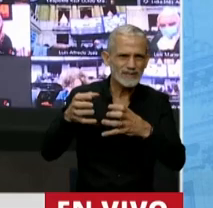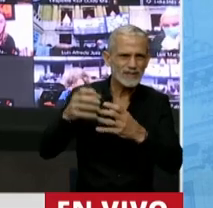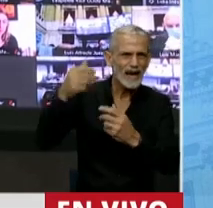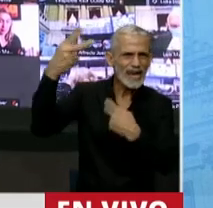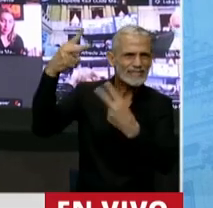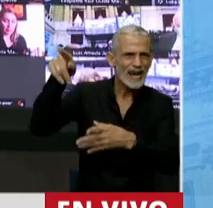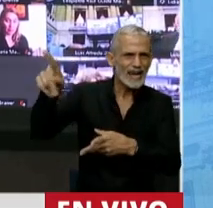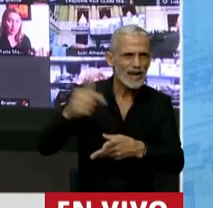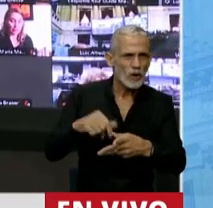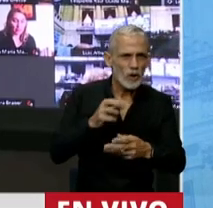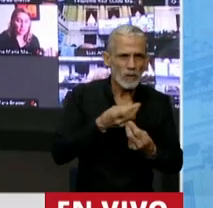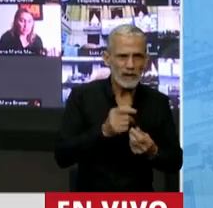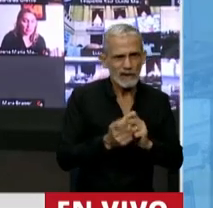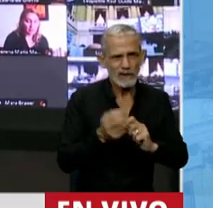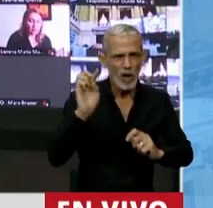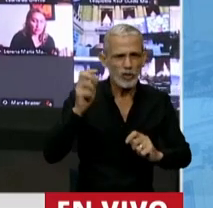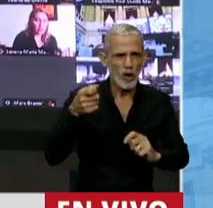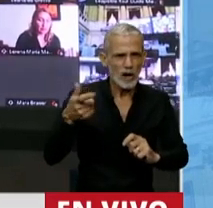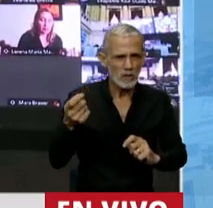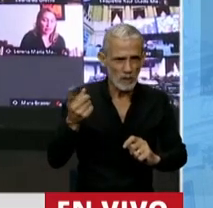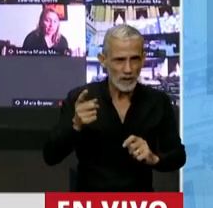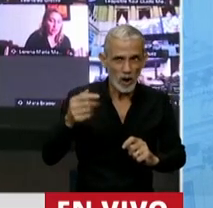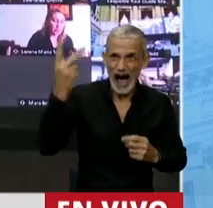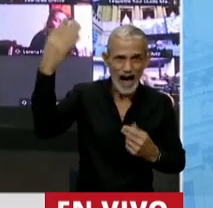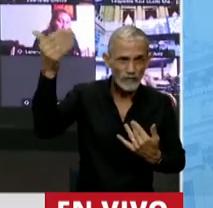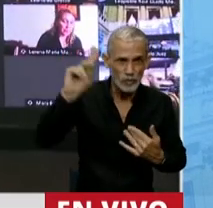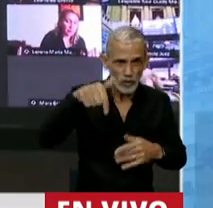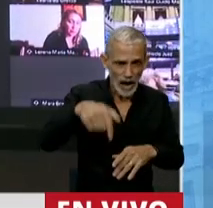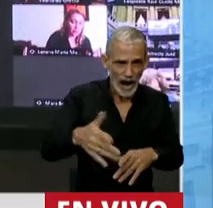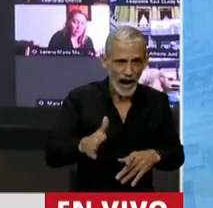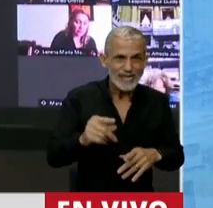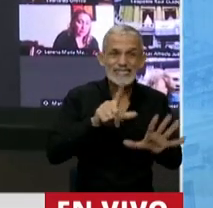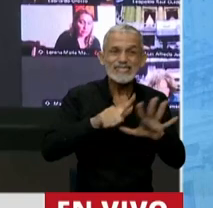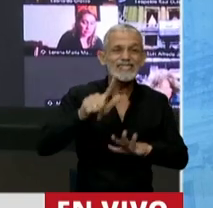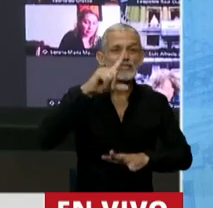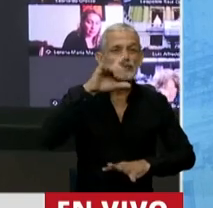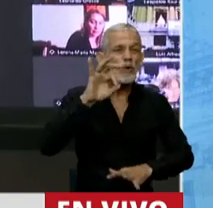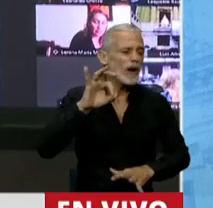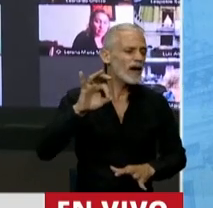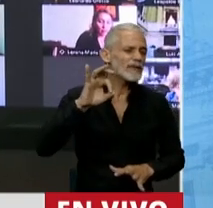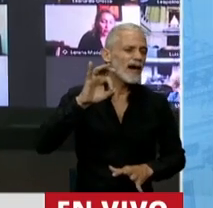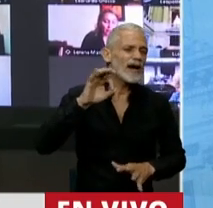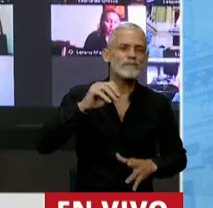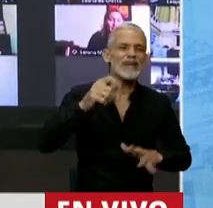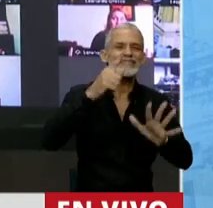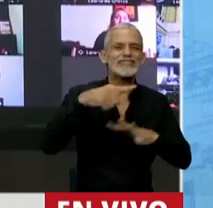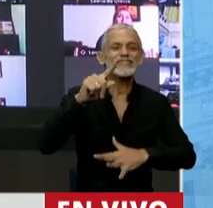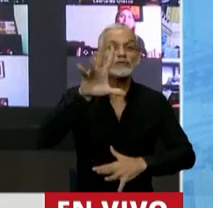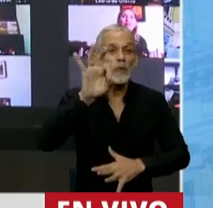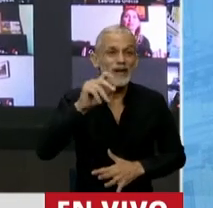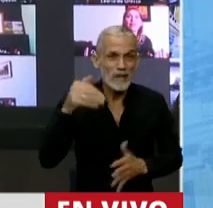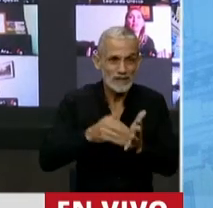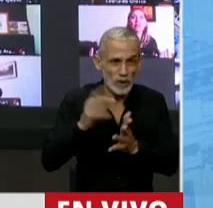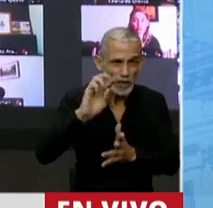extranjeros que hoy están en la Argentina? Ya se le dieron 750 millones de dólares, ni un dólar más.